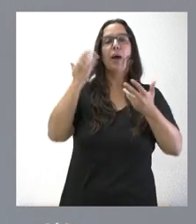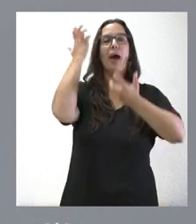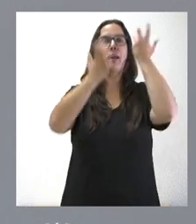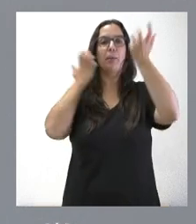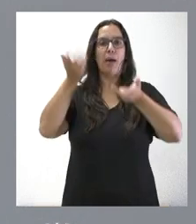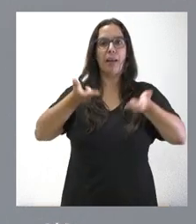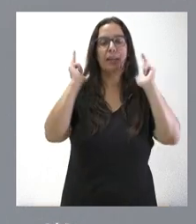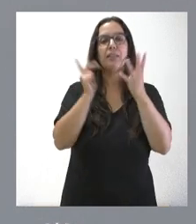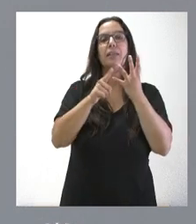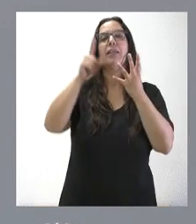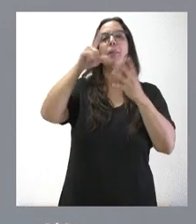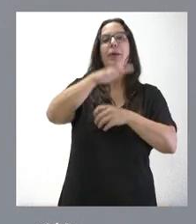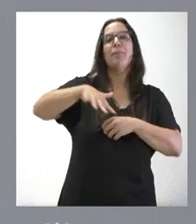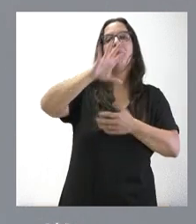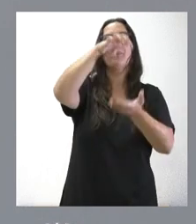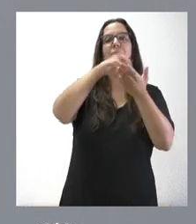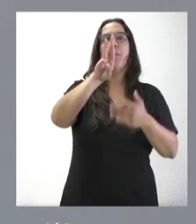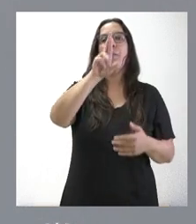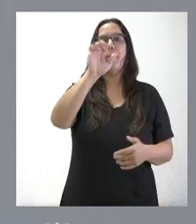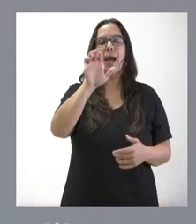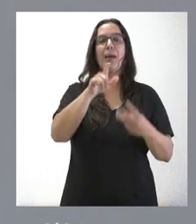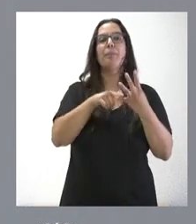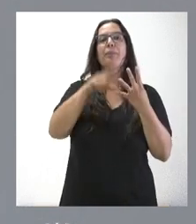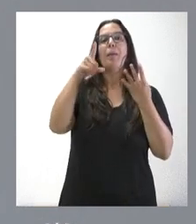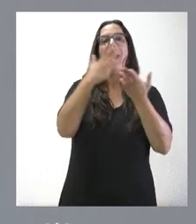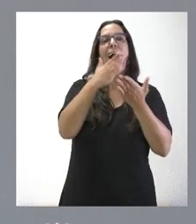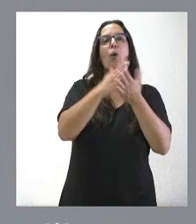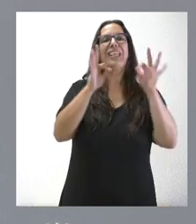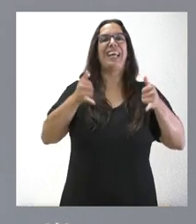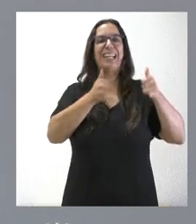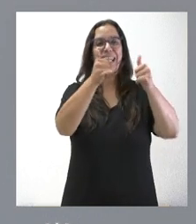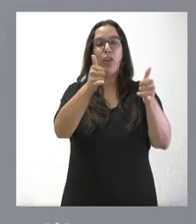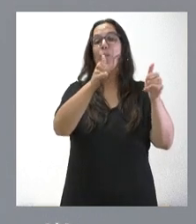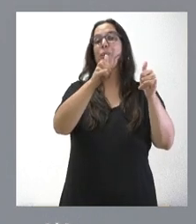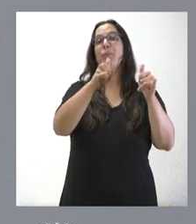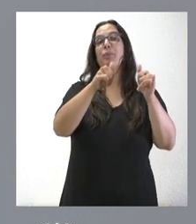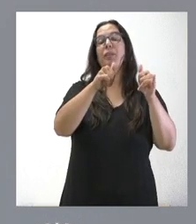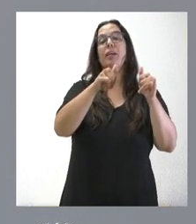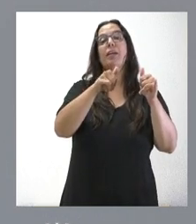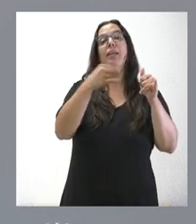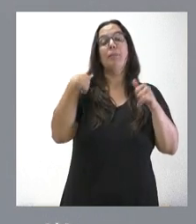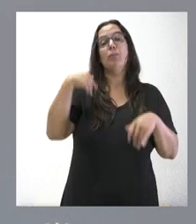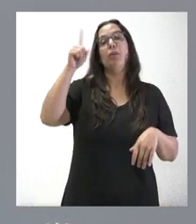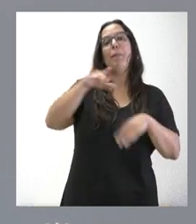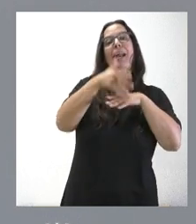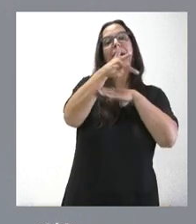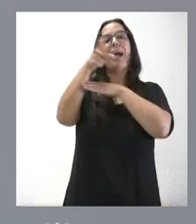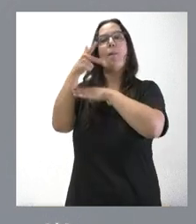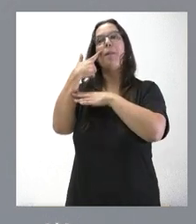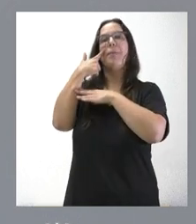para el complejo del prae, para las aulas del río y, por último, como les digo, un último bloque en las cámaras de